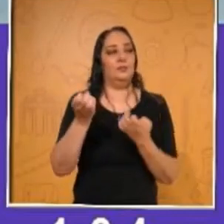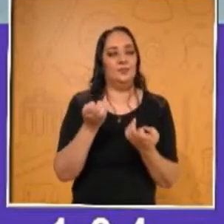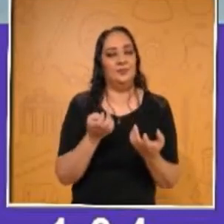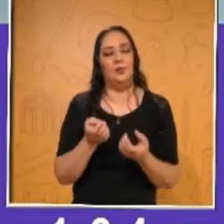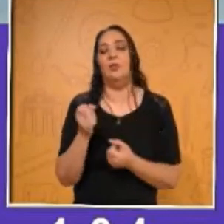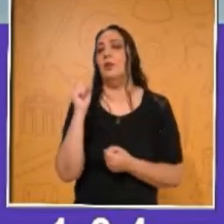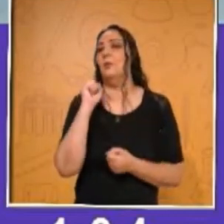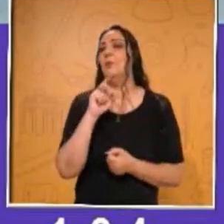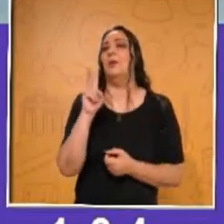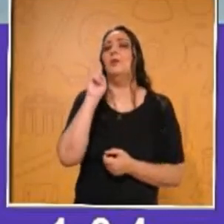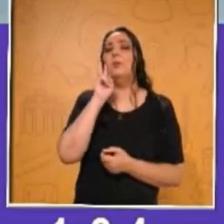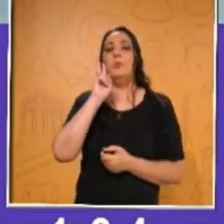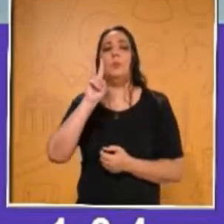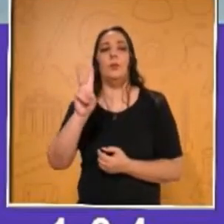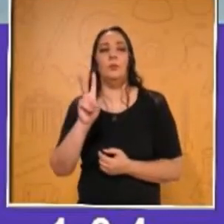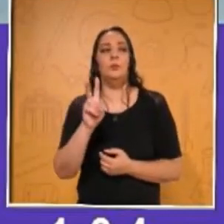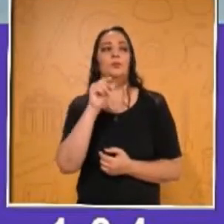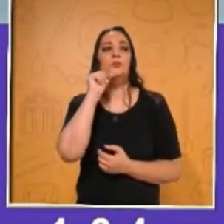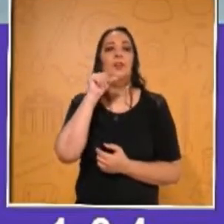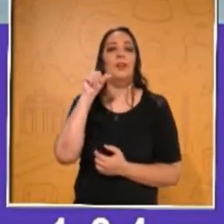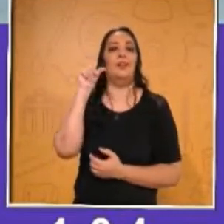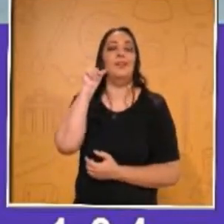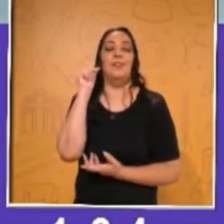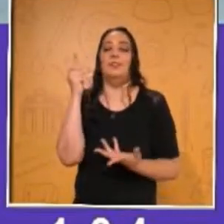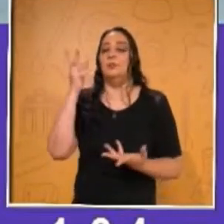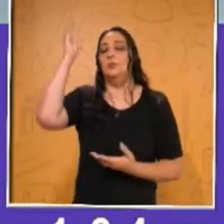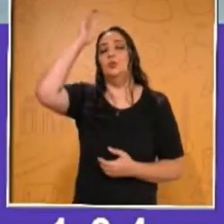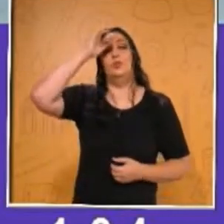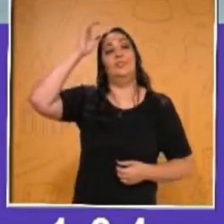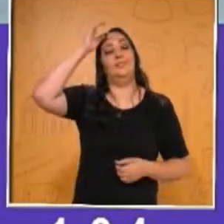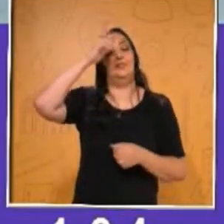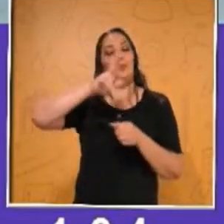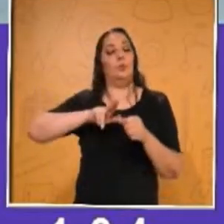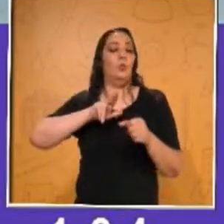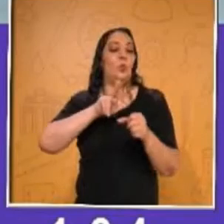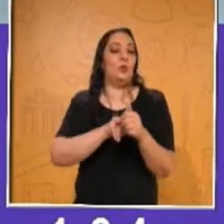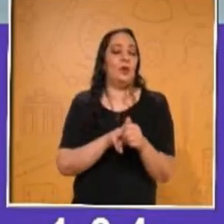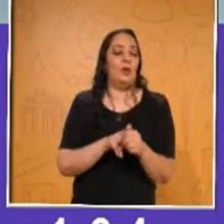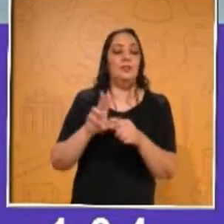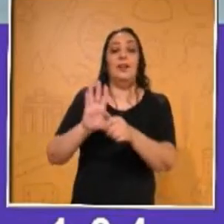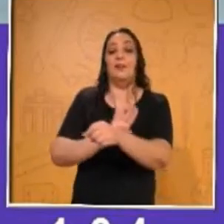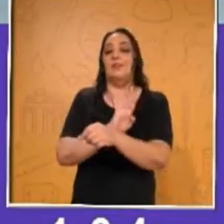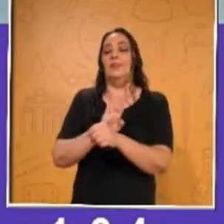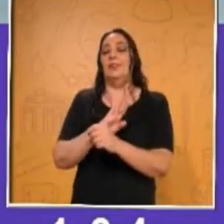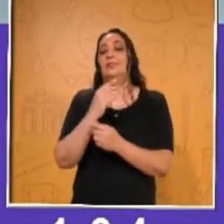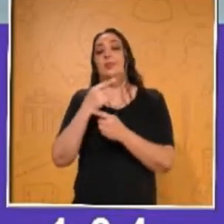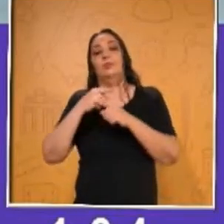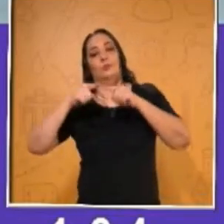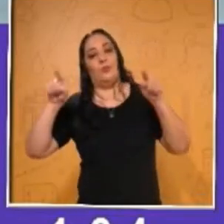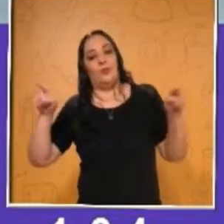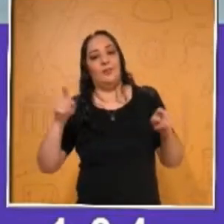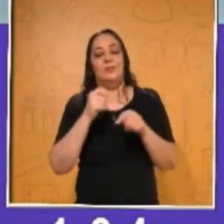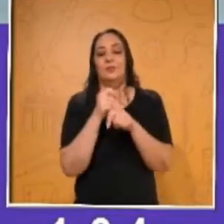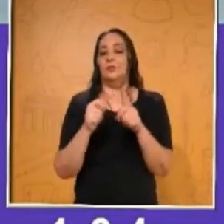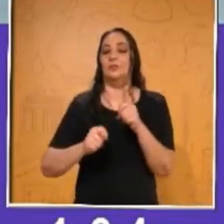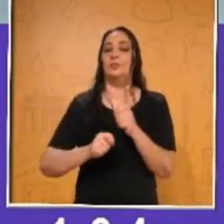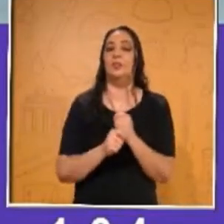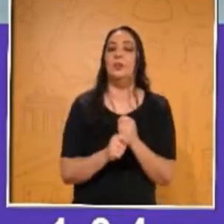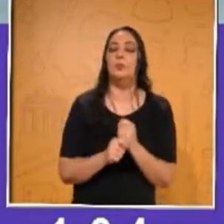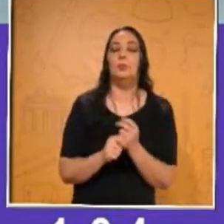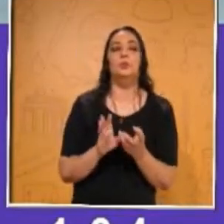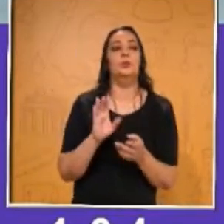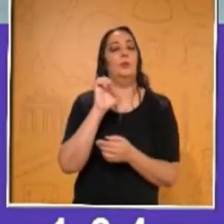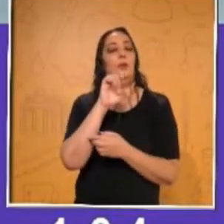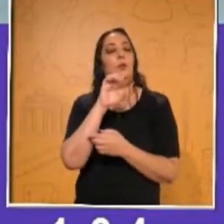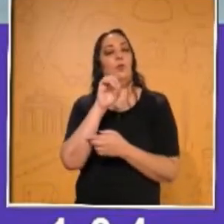También vimos el día de ayer en ciencias naturales las energías alternativas, las fuentes de energía alternativas, las cuales eran la